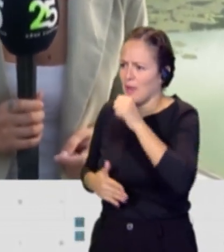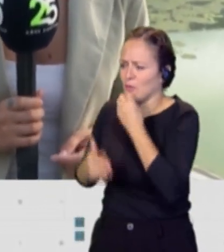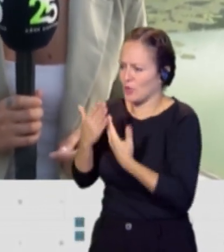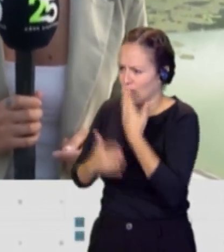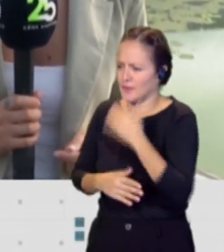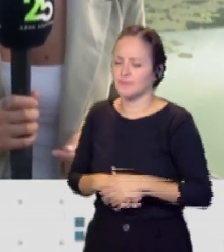Buenos días.